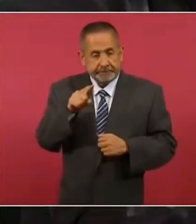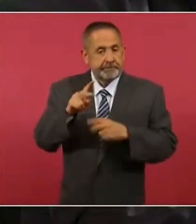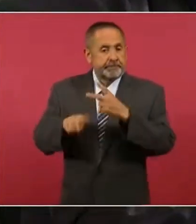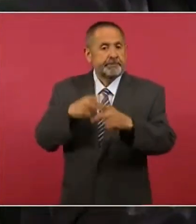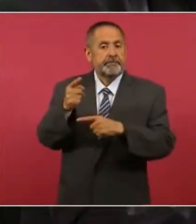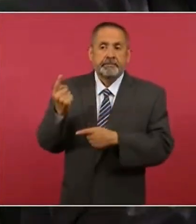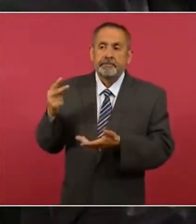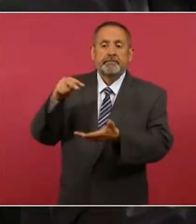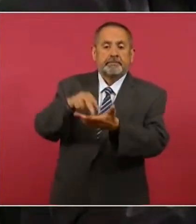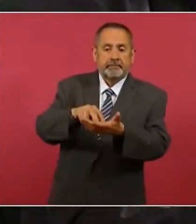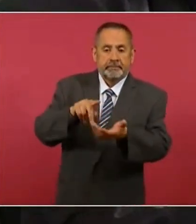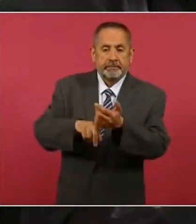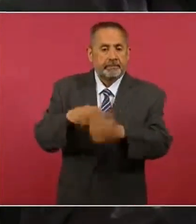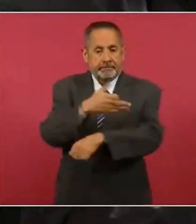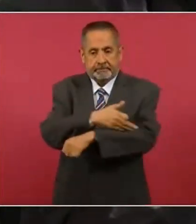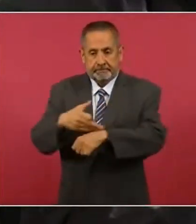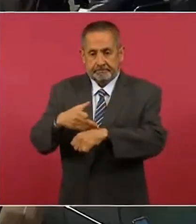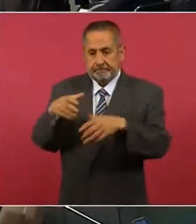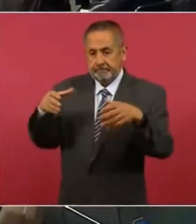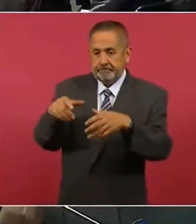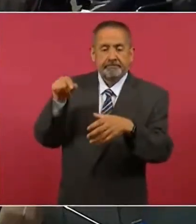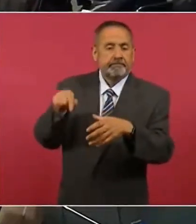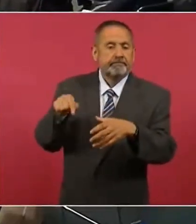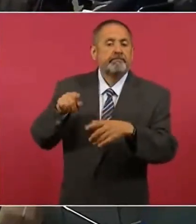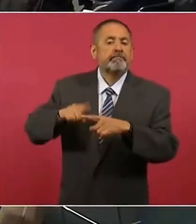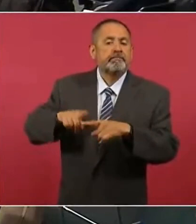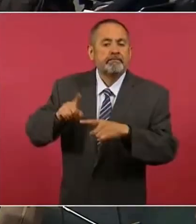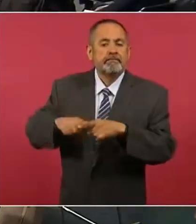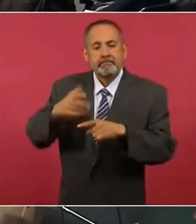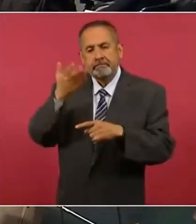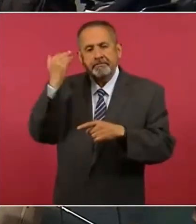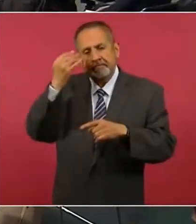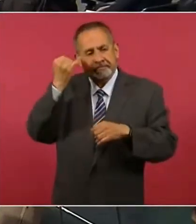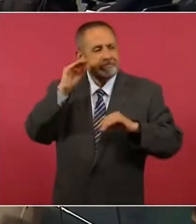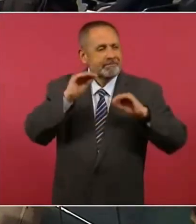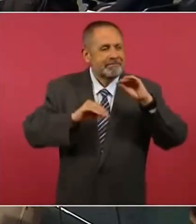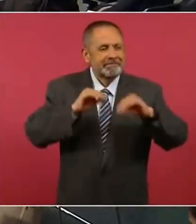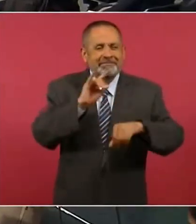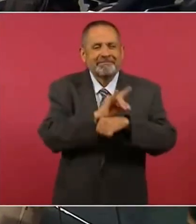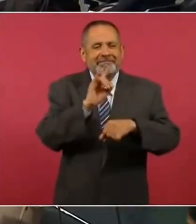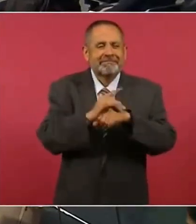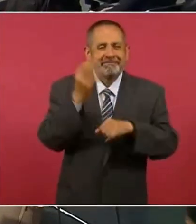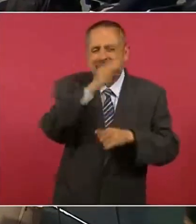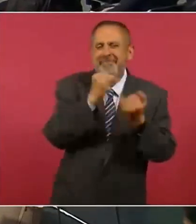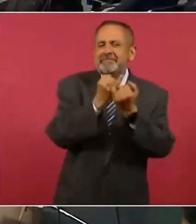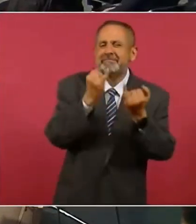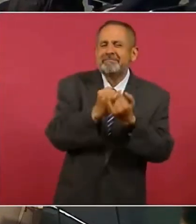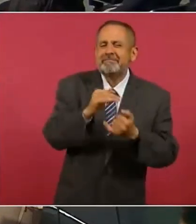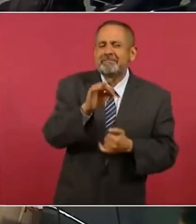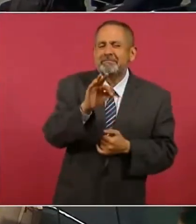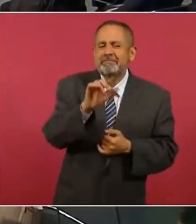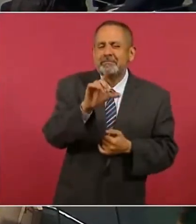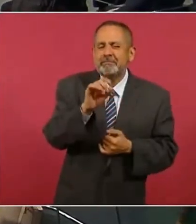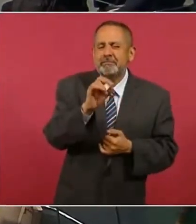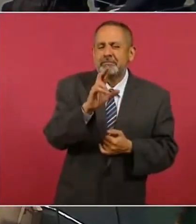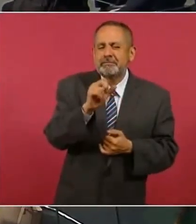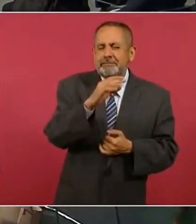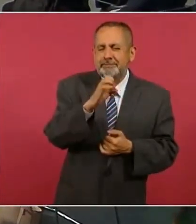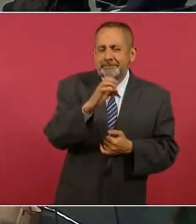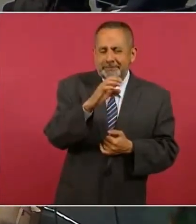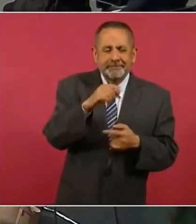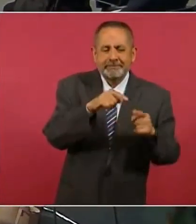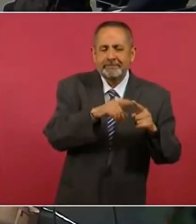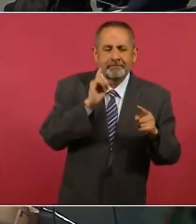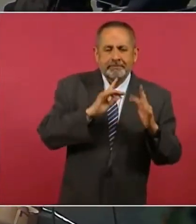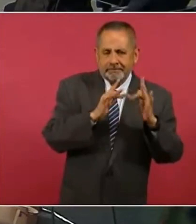en esta manifestación familiares de quienes fueron víctimas de montajes idénticos al de Florence Cassez. Un modus operandi